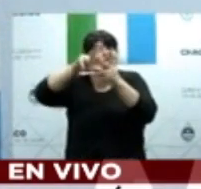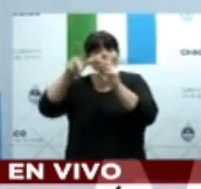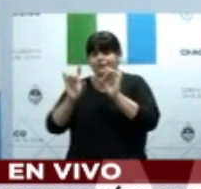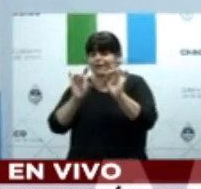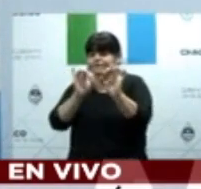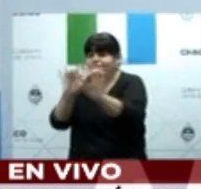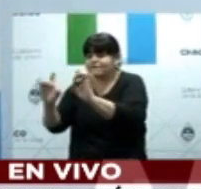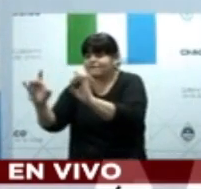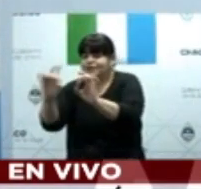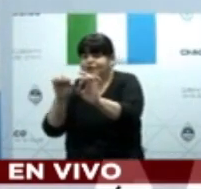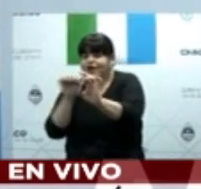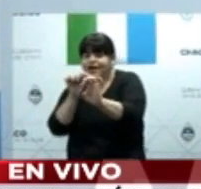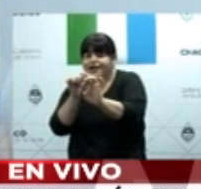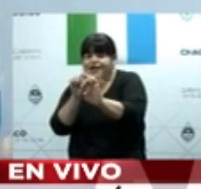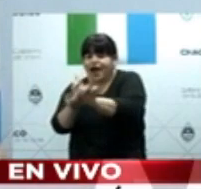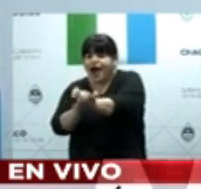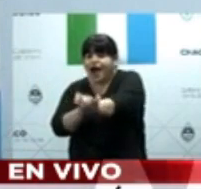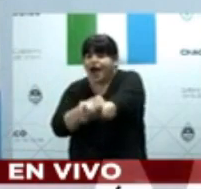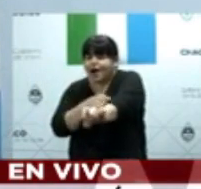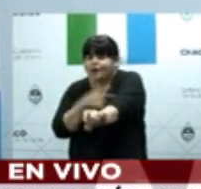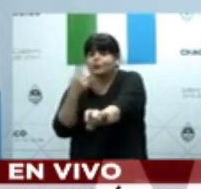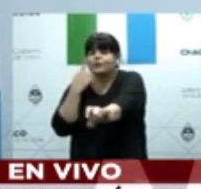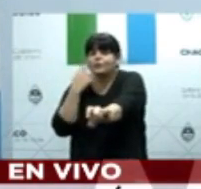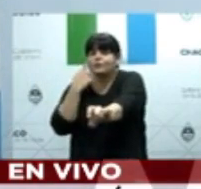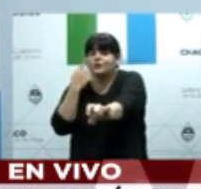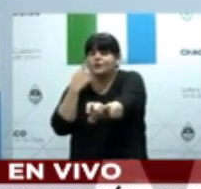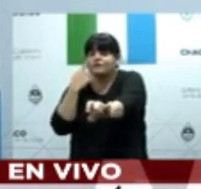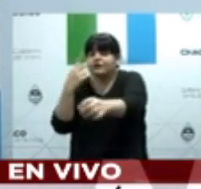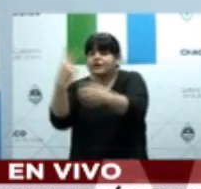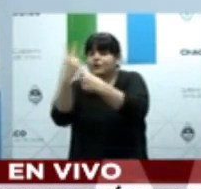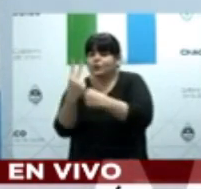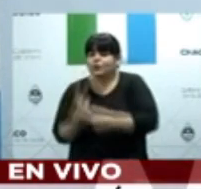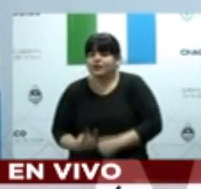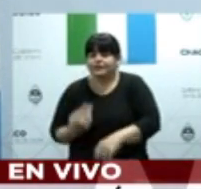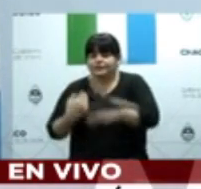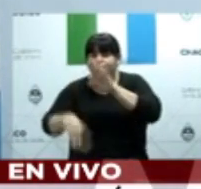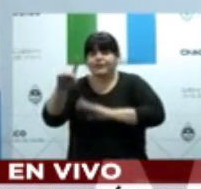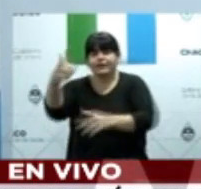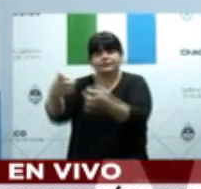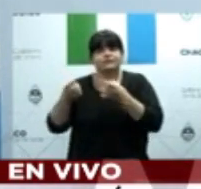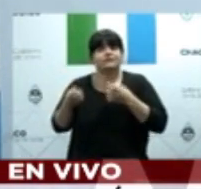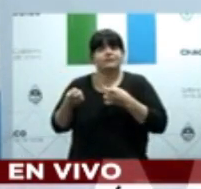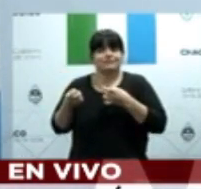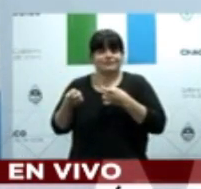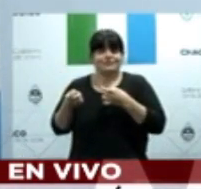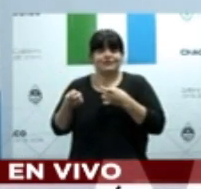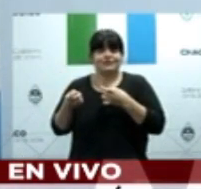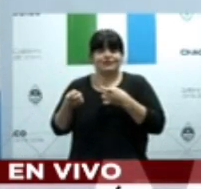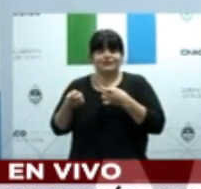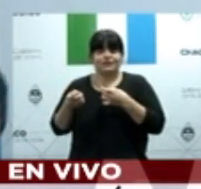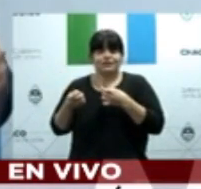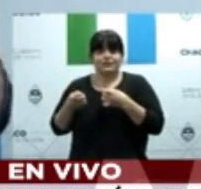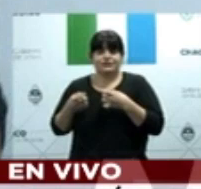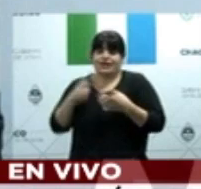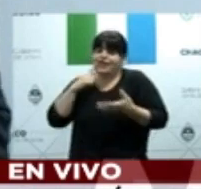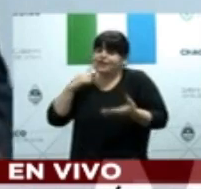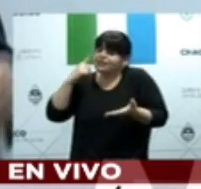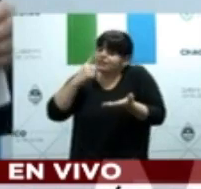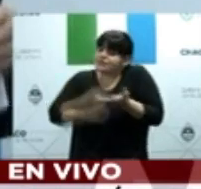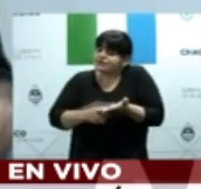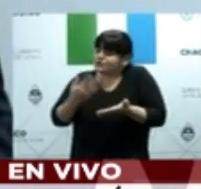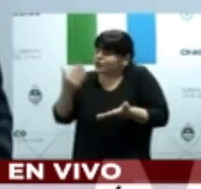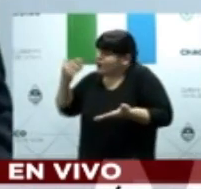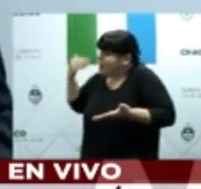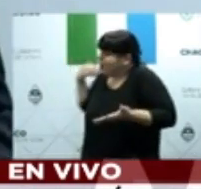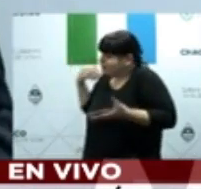extremas que estamos adoptando y que hemos adoptado llegan a su fin en virtud de un problema central. No se puede